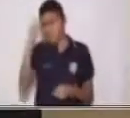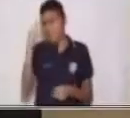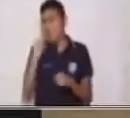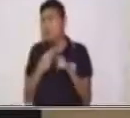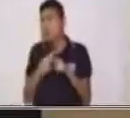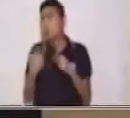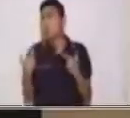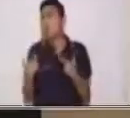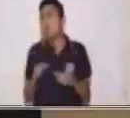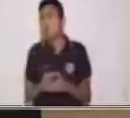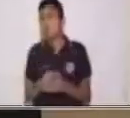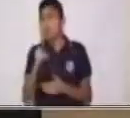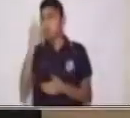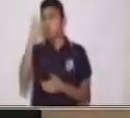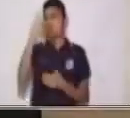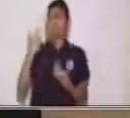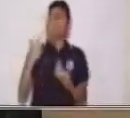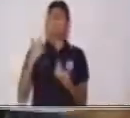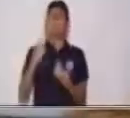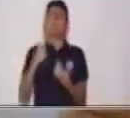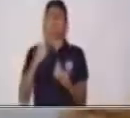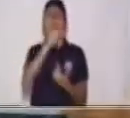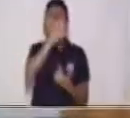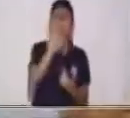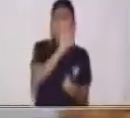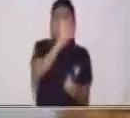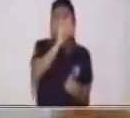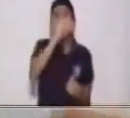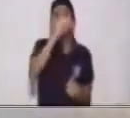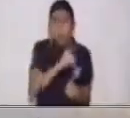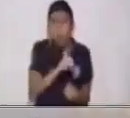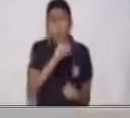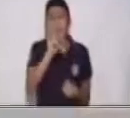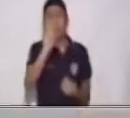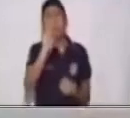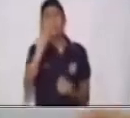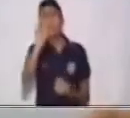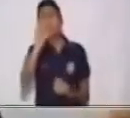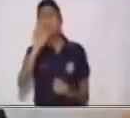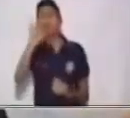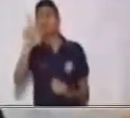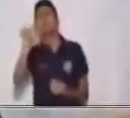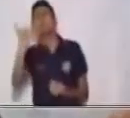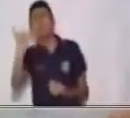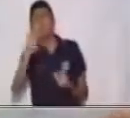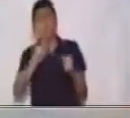Memo? ¿Será que se llaman Juan y Susi? Memo y María.